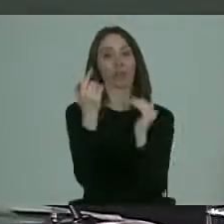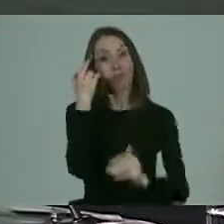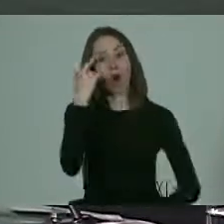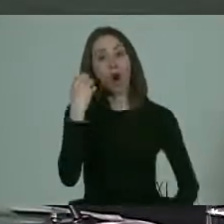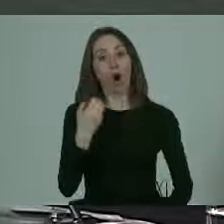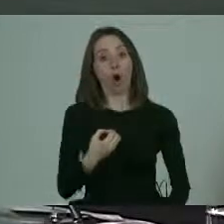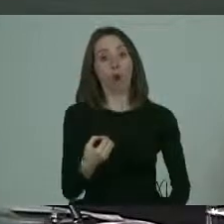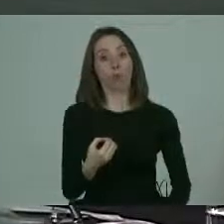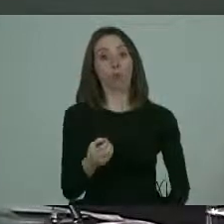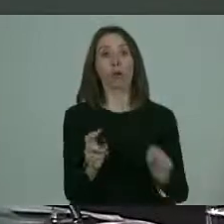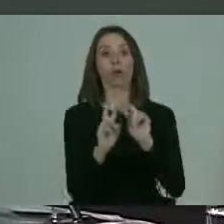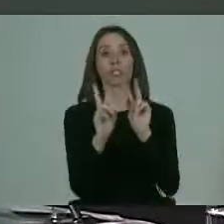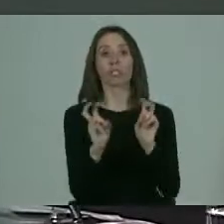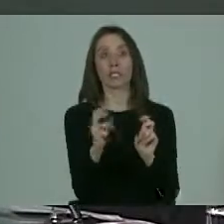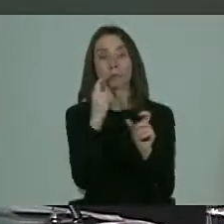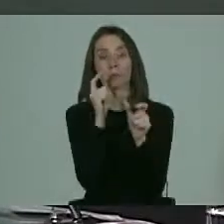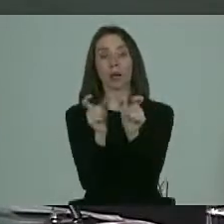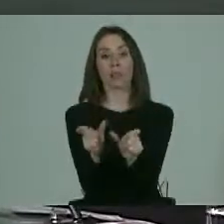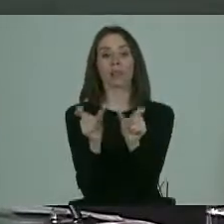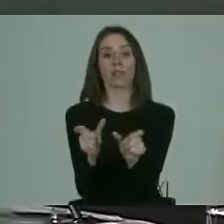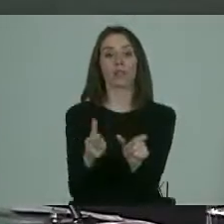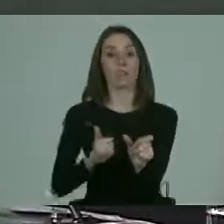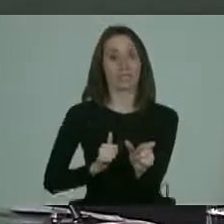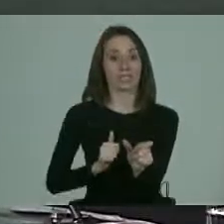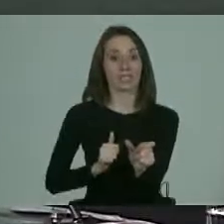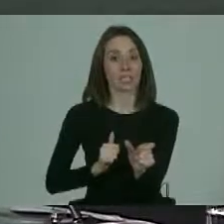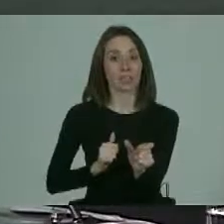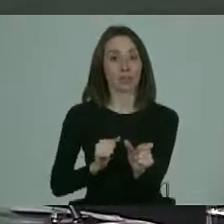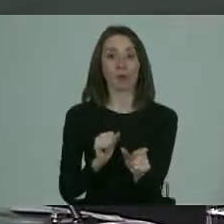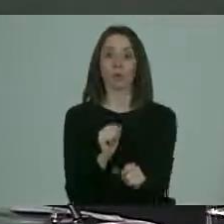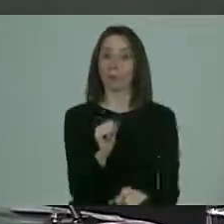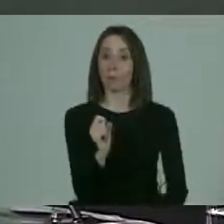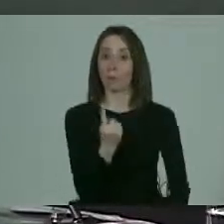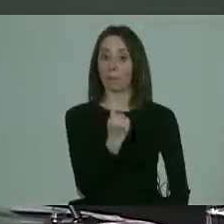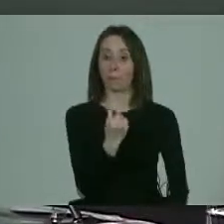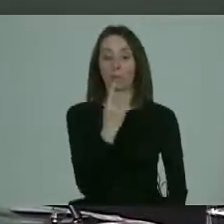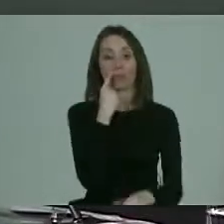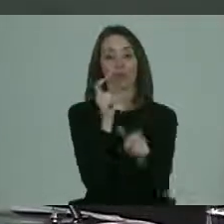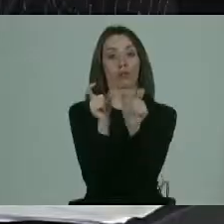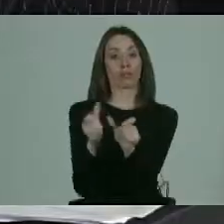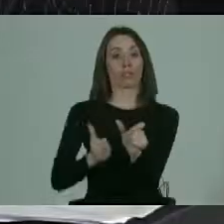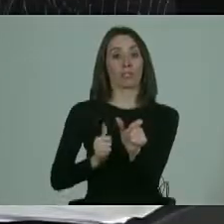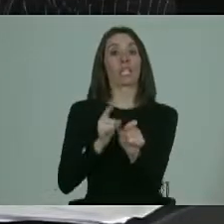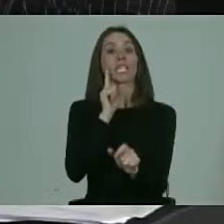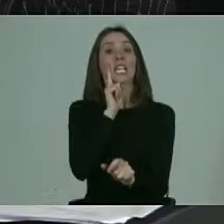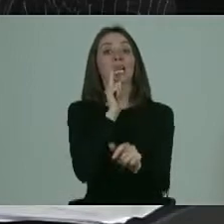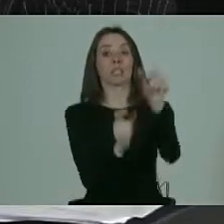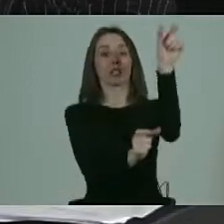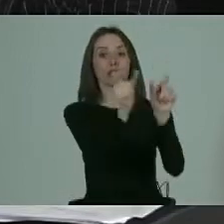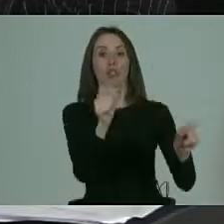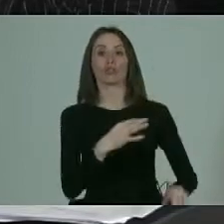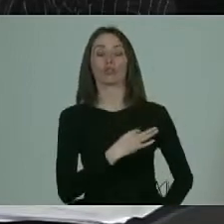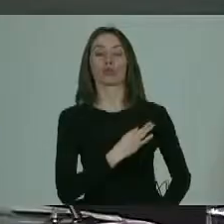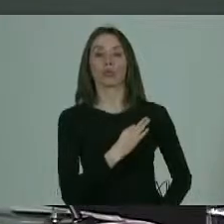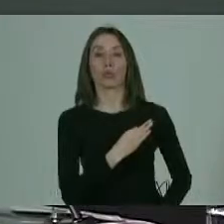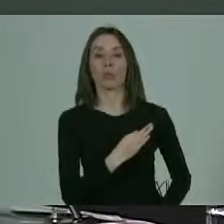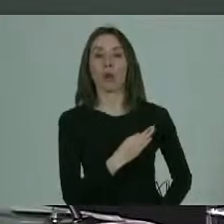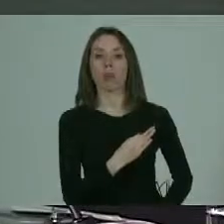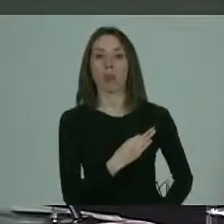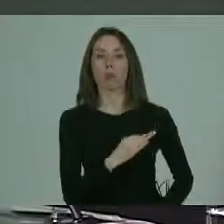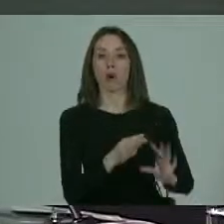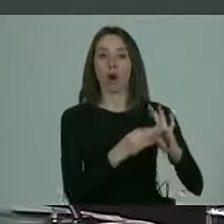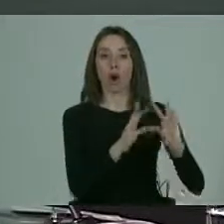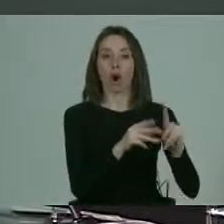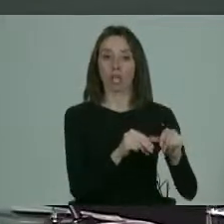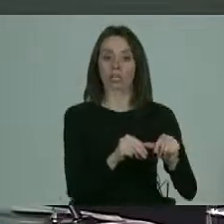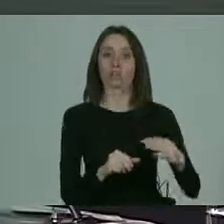obviamente el tema de la fiscalización, en primer término es una fiscalización ciudadana, es, en otras palabras, que las